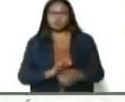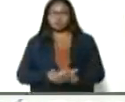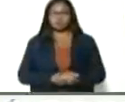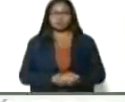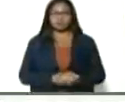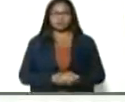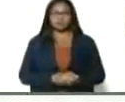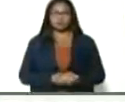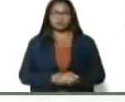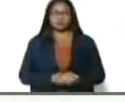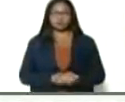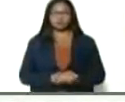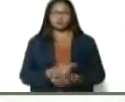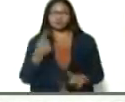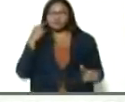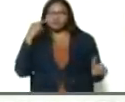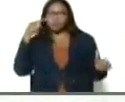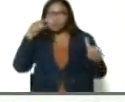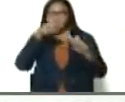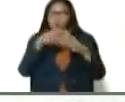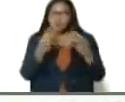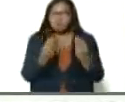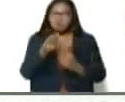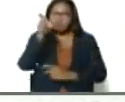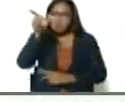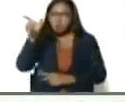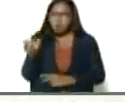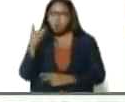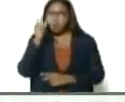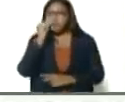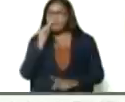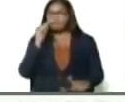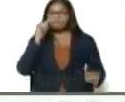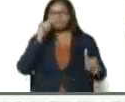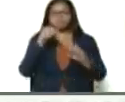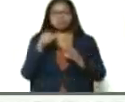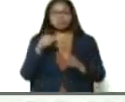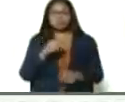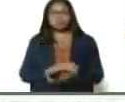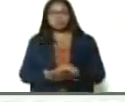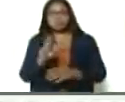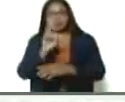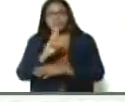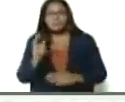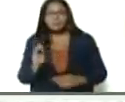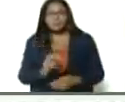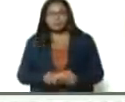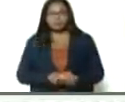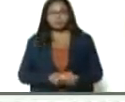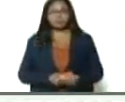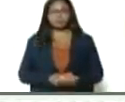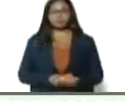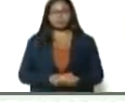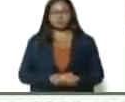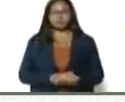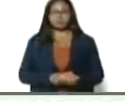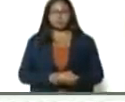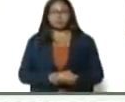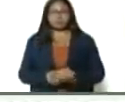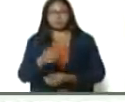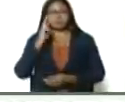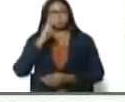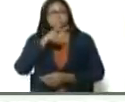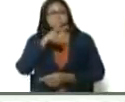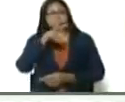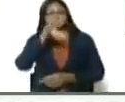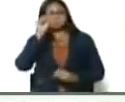Muy coherente Alí Rodríguez, muy contundente Alí Rodríguez, muy contundente en sus apreciaciones,